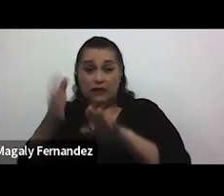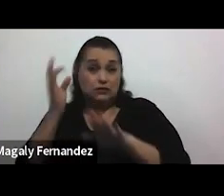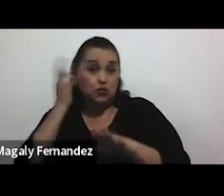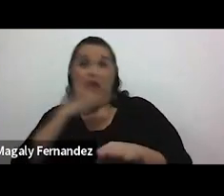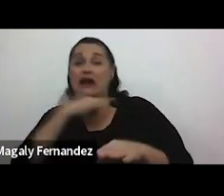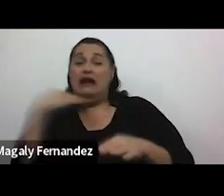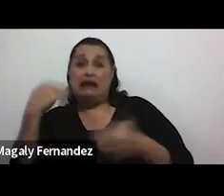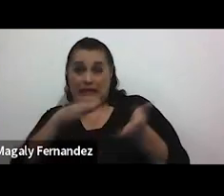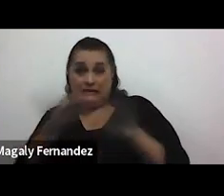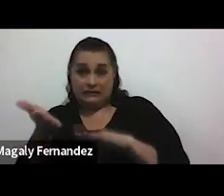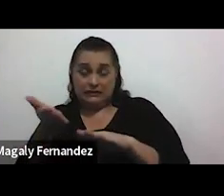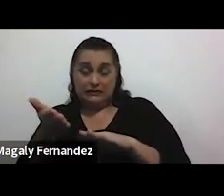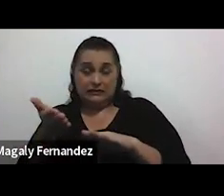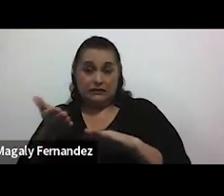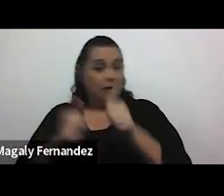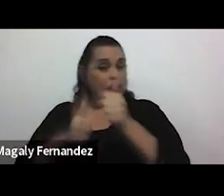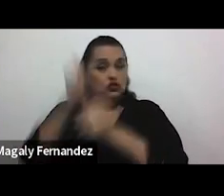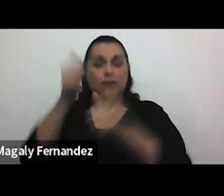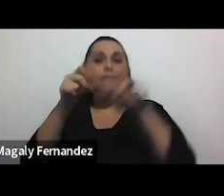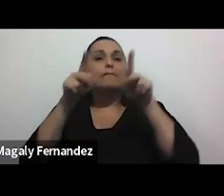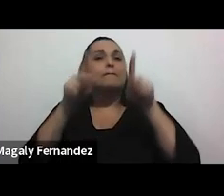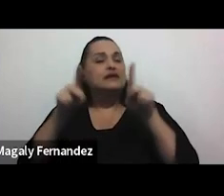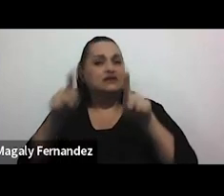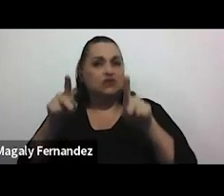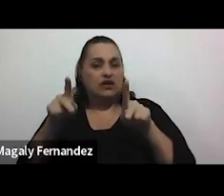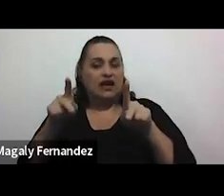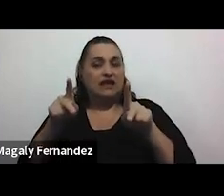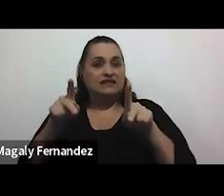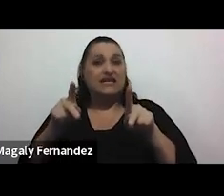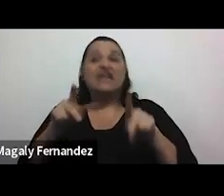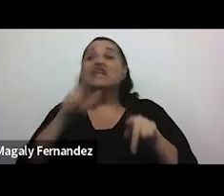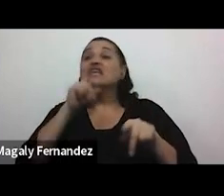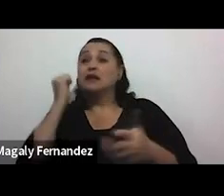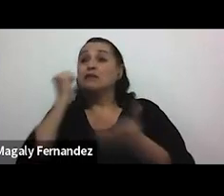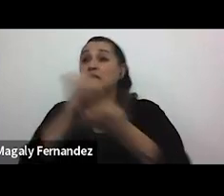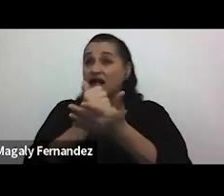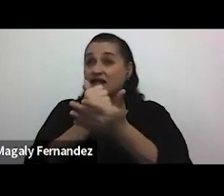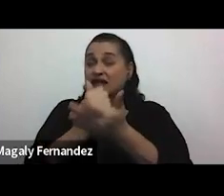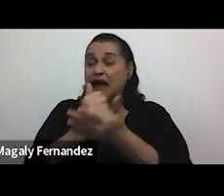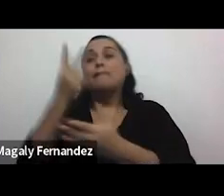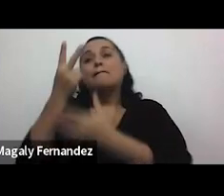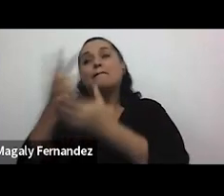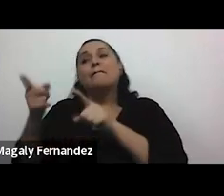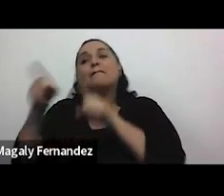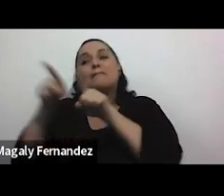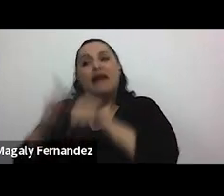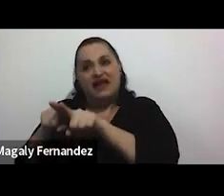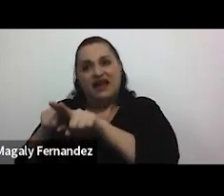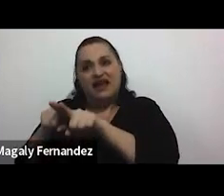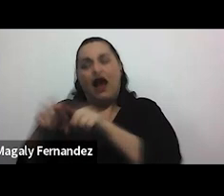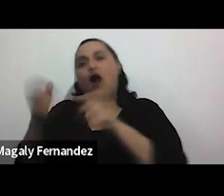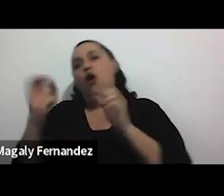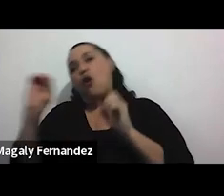personas que quienes acabaron con su vida fueron sus parejas sentimentales o sus exparejas.